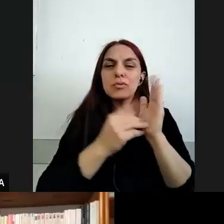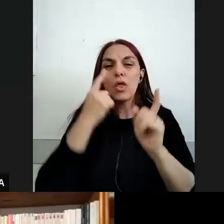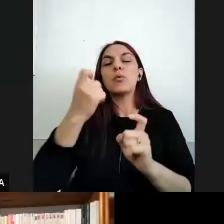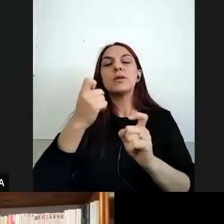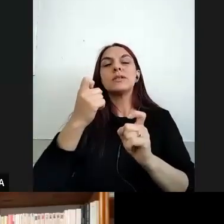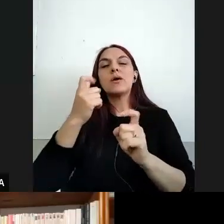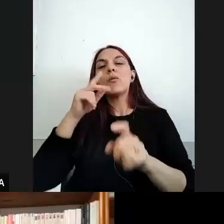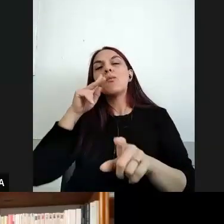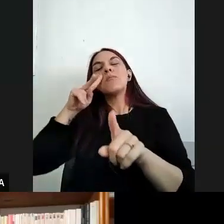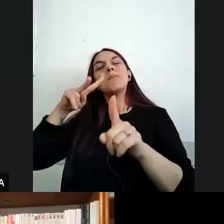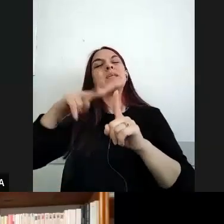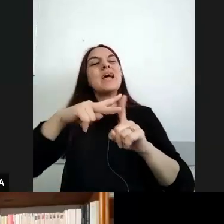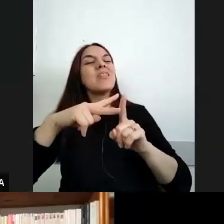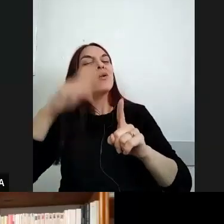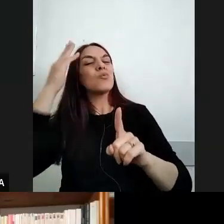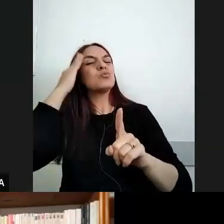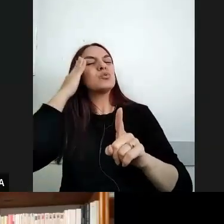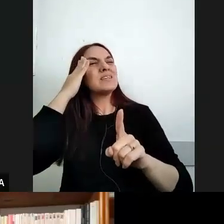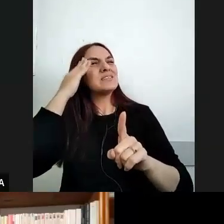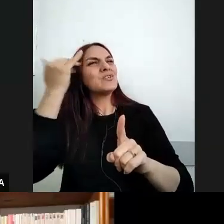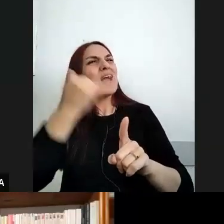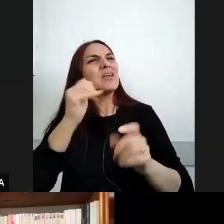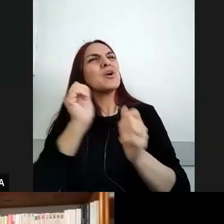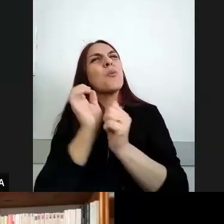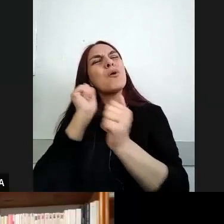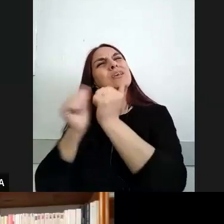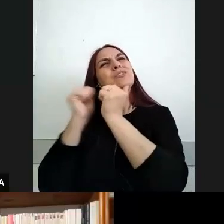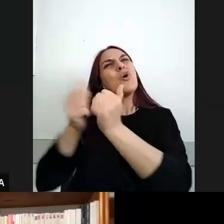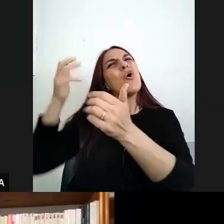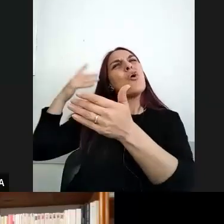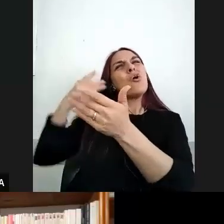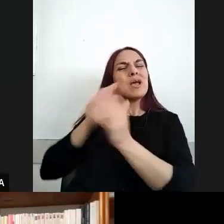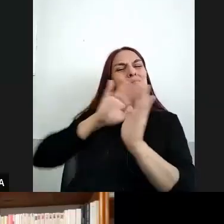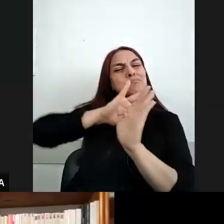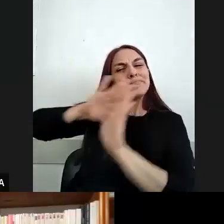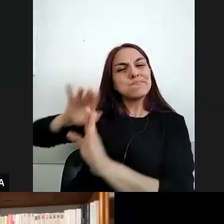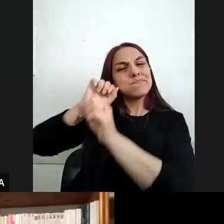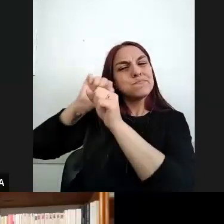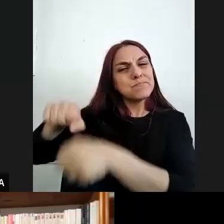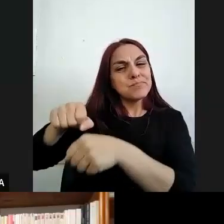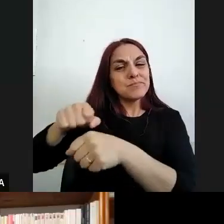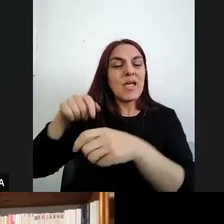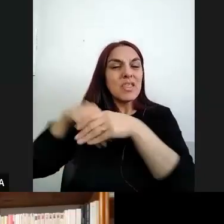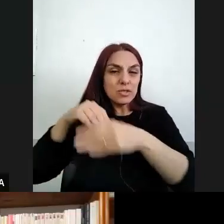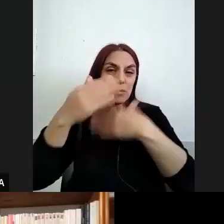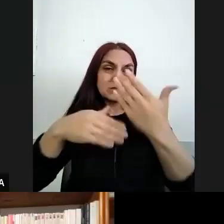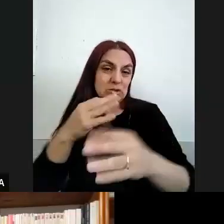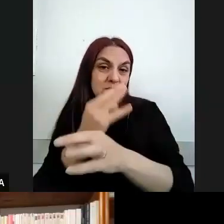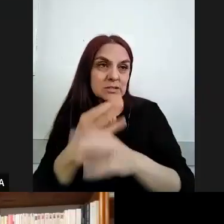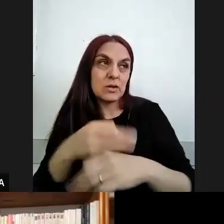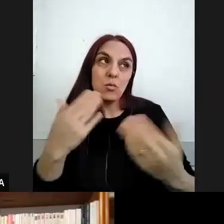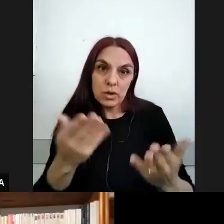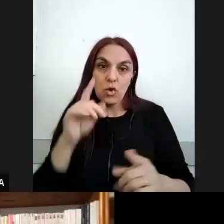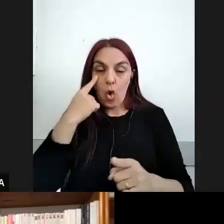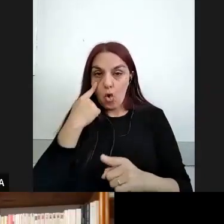culturalista muy deshistorizada ¿no? de los procesos de enseñanza y ahí la alerta ¿no? una